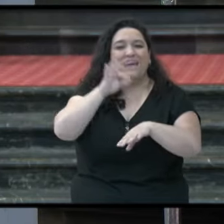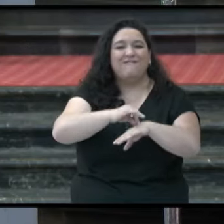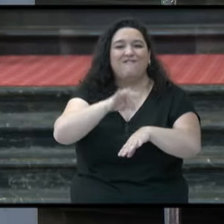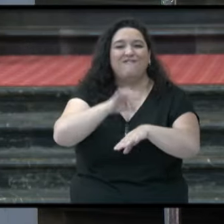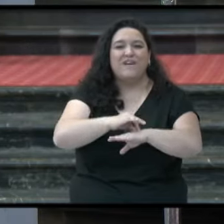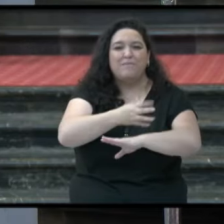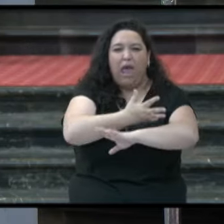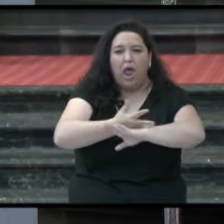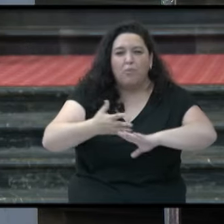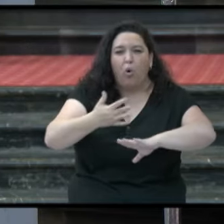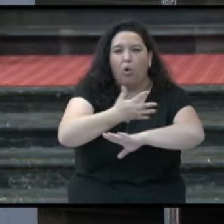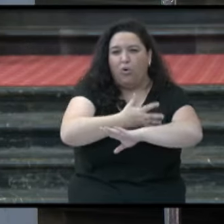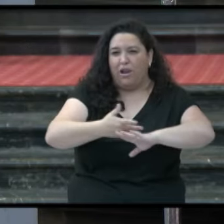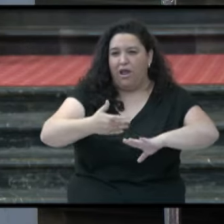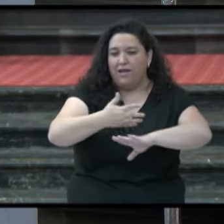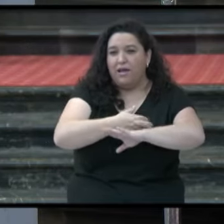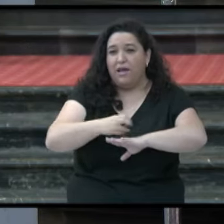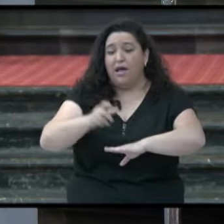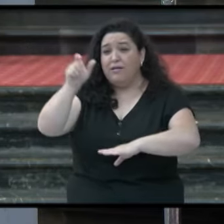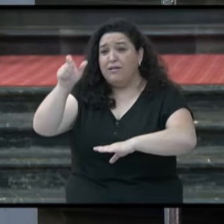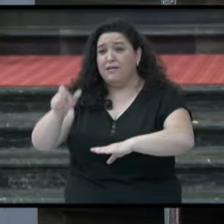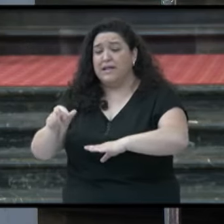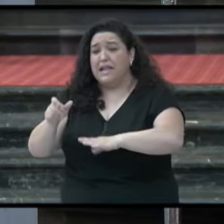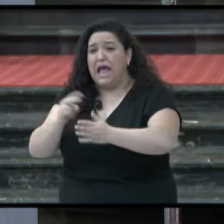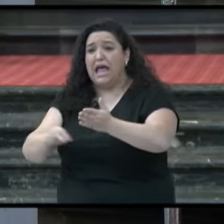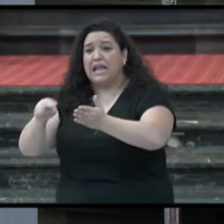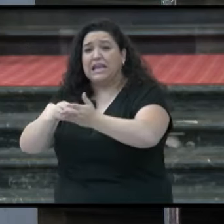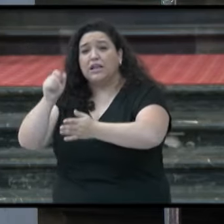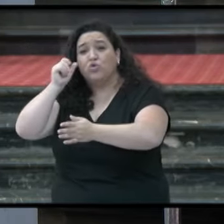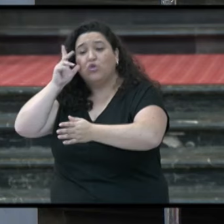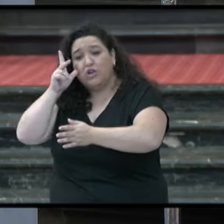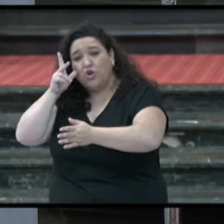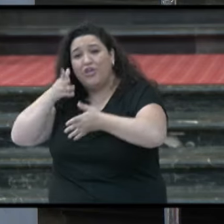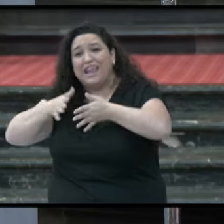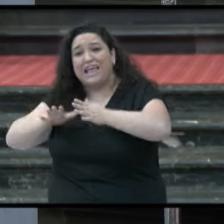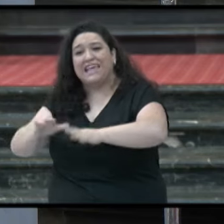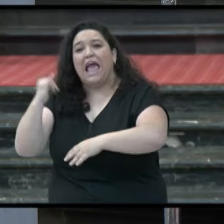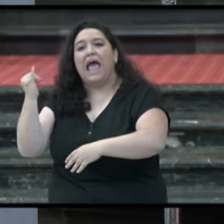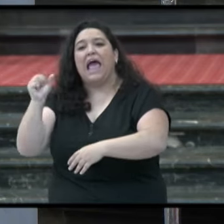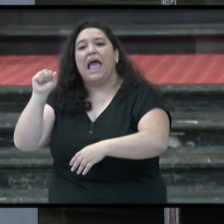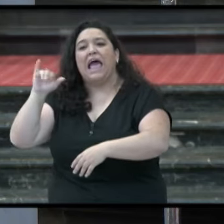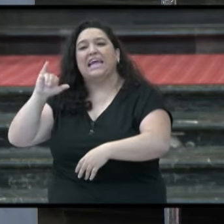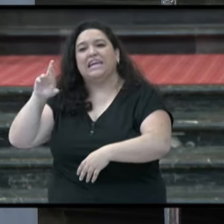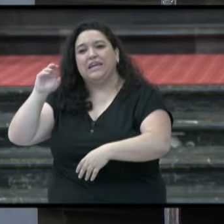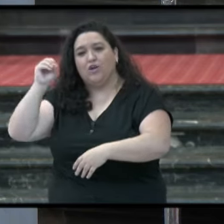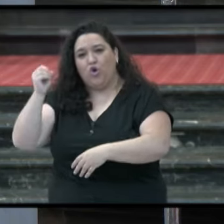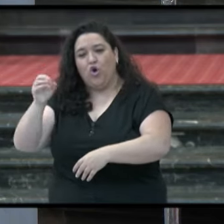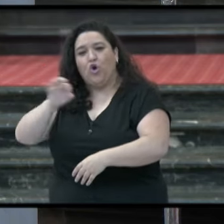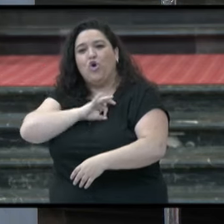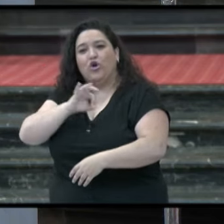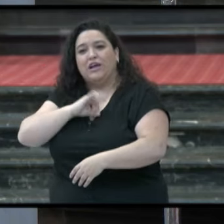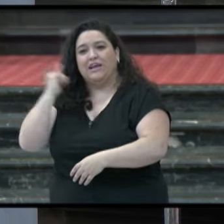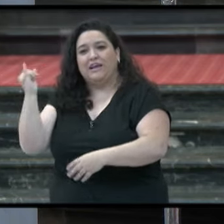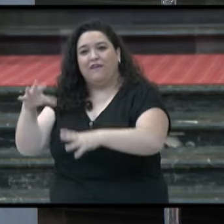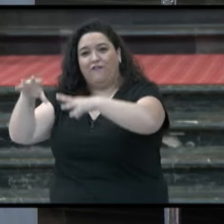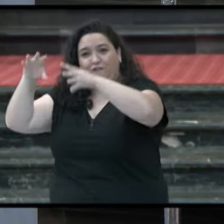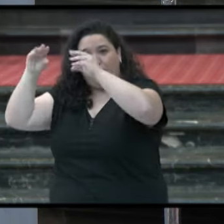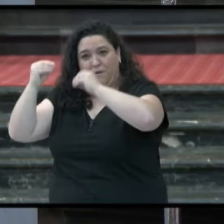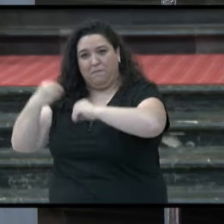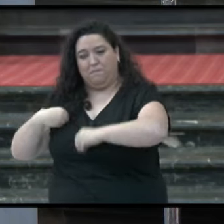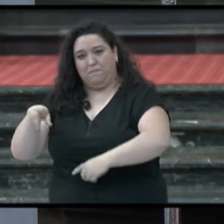hemorragias y la resurrección de la hija de Jairo, el jefe de la sinagoga.